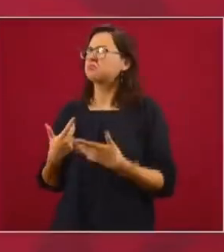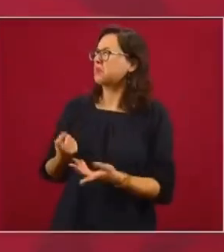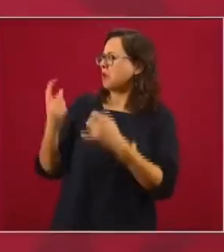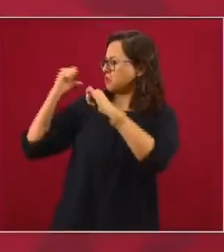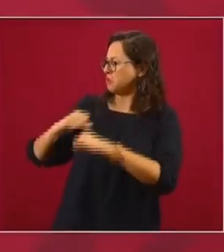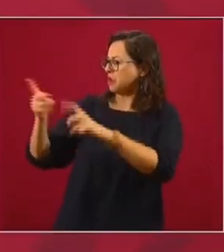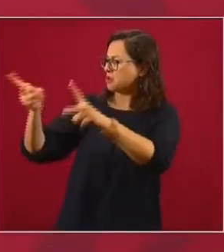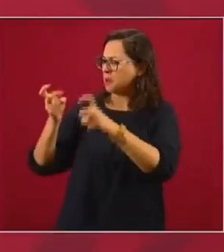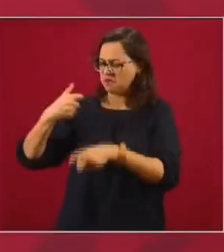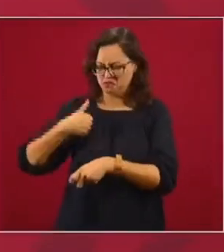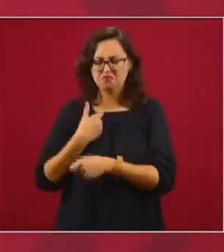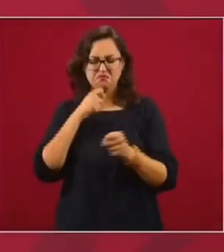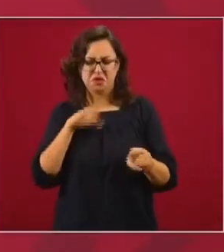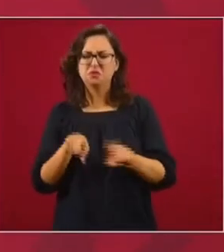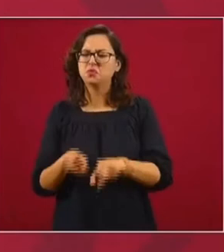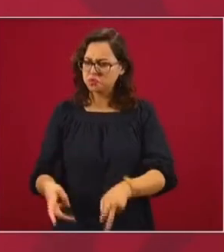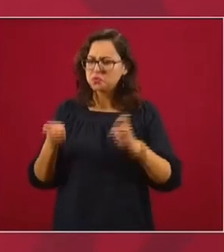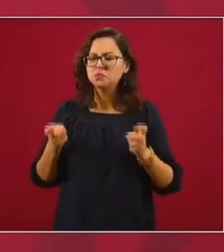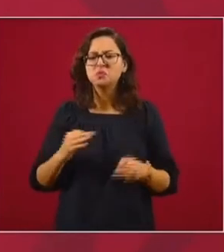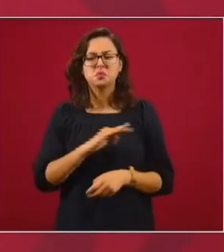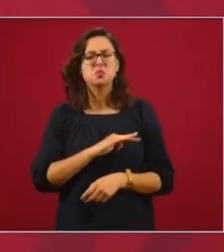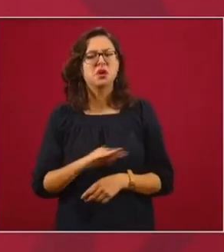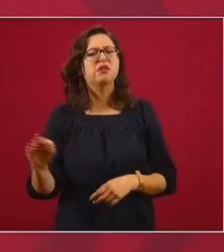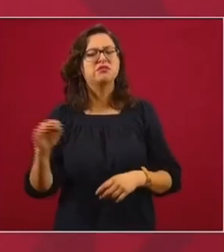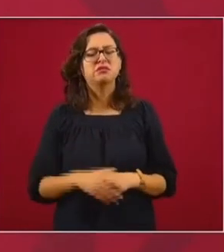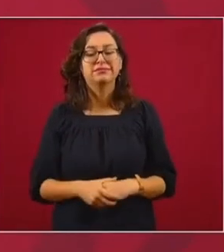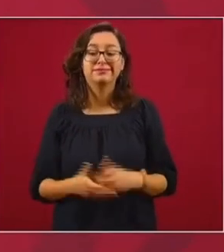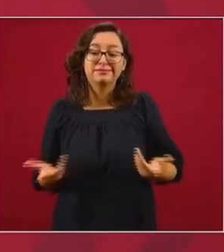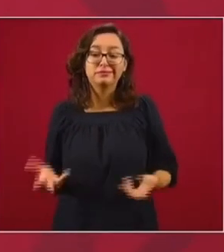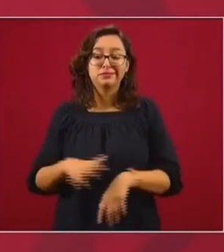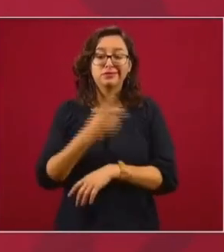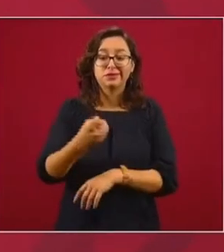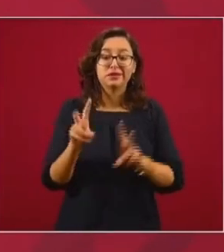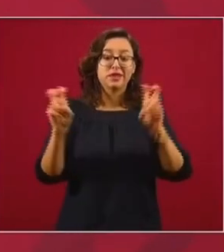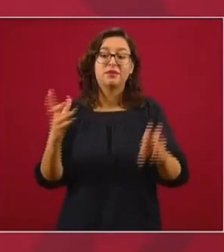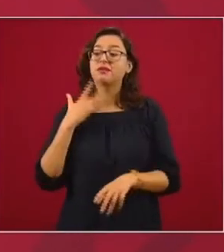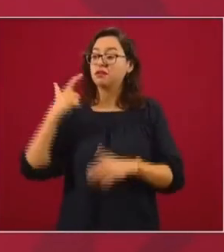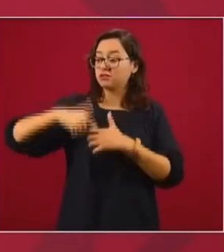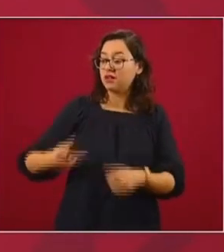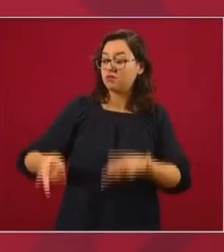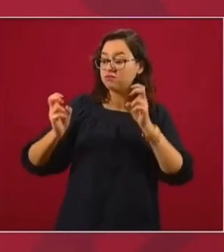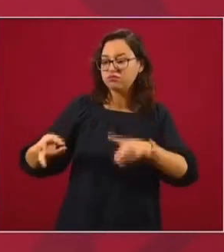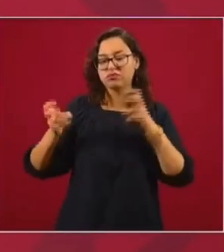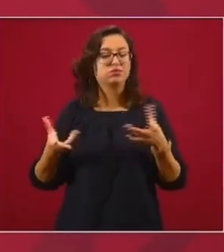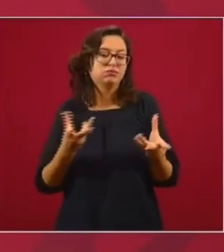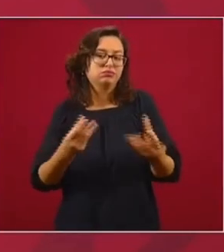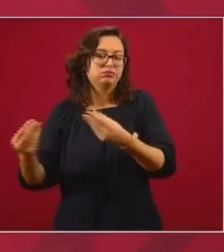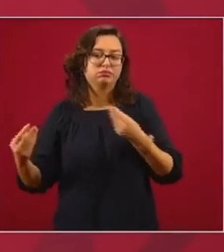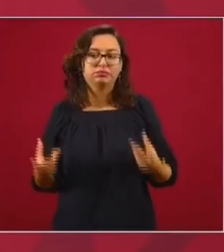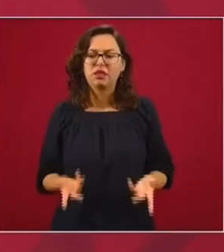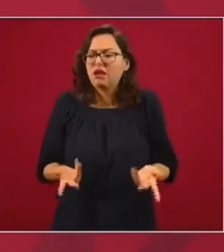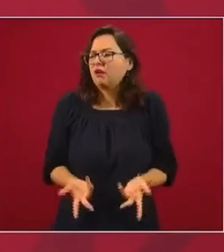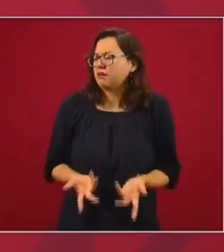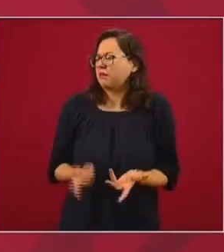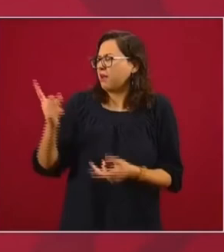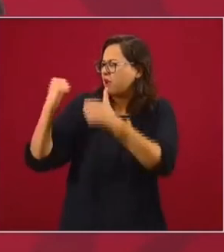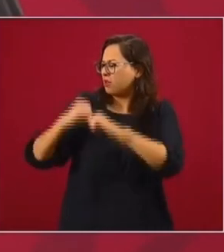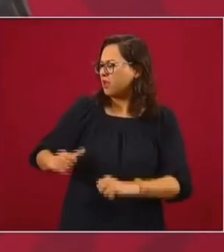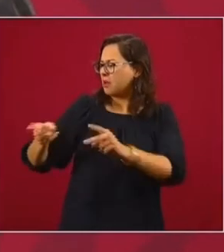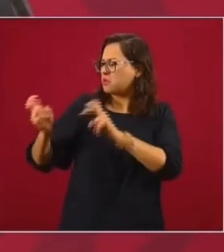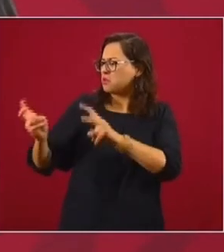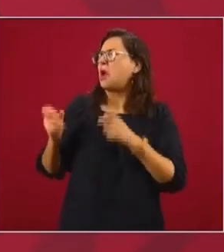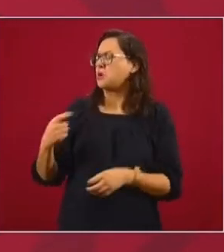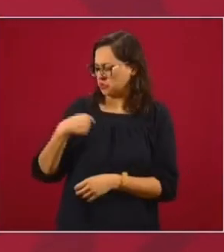¿por qué no vamos a robar nosotros? Por eso creció tanto lo del huachicol. Si están saqueando arriba,